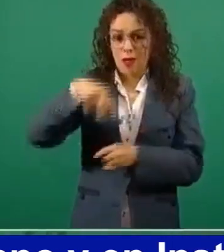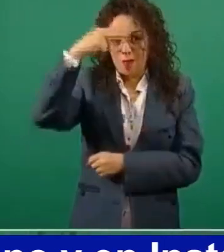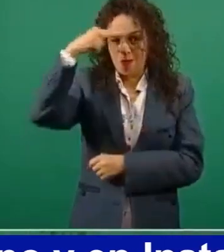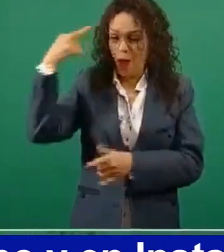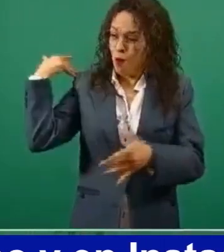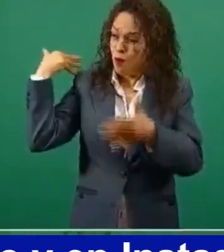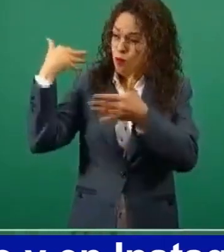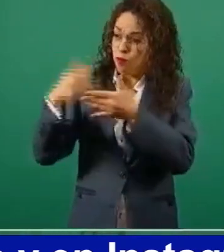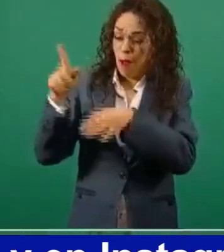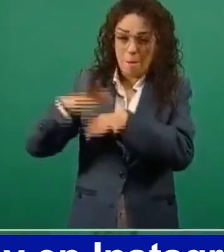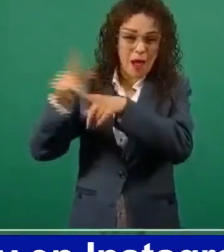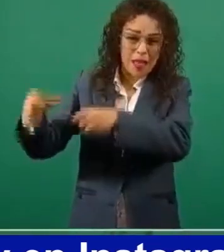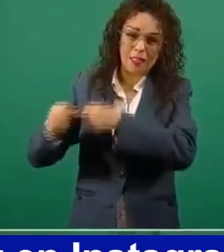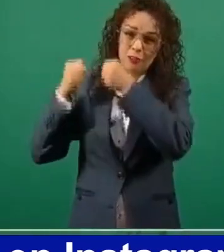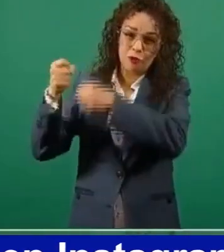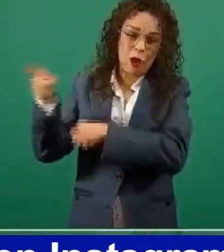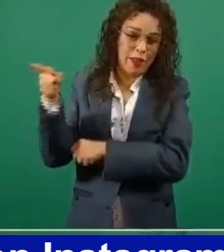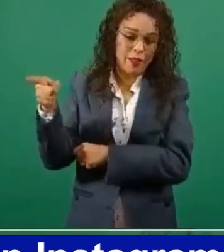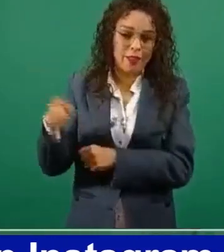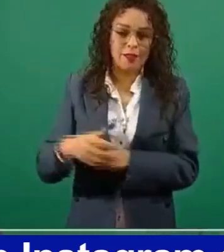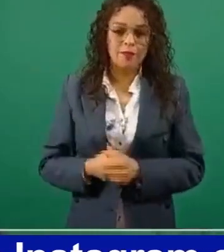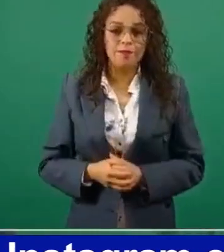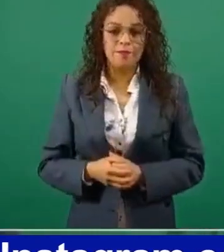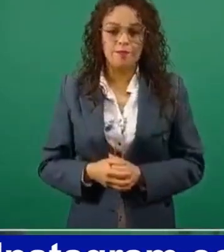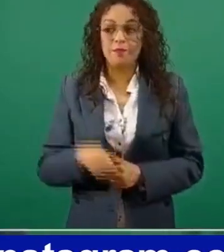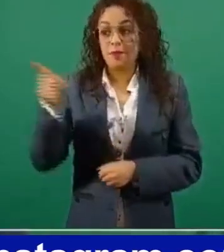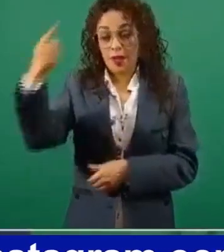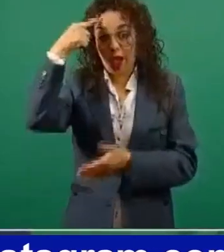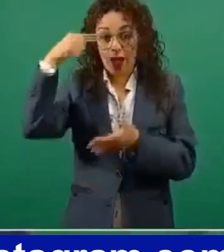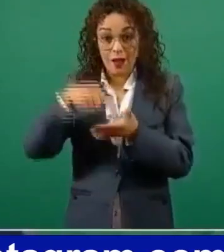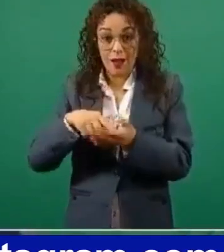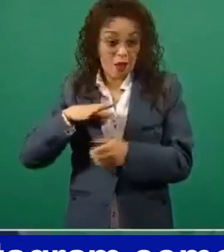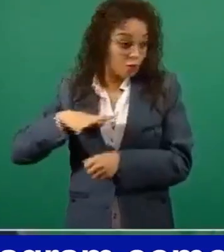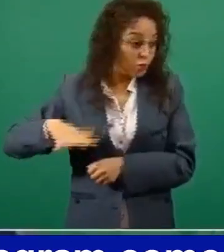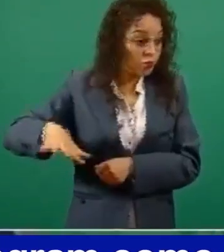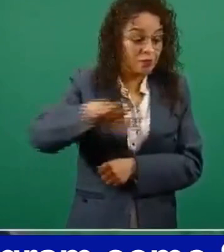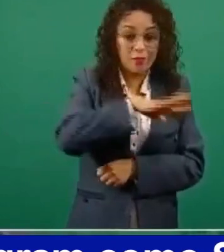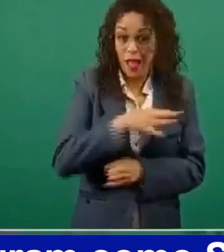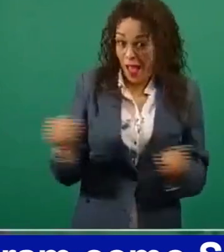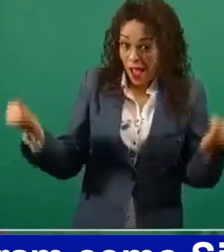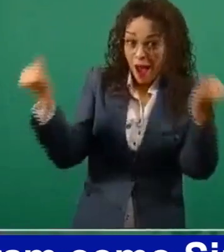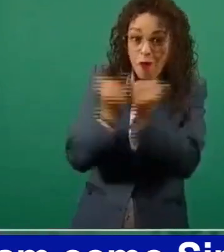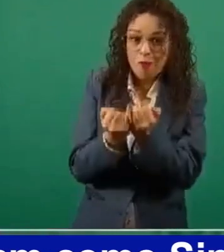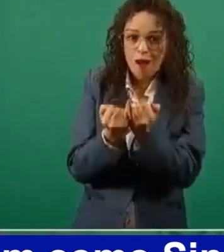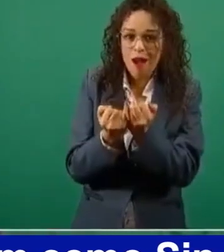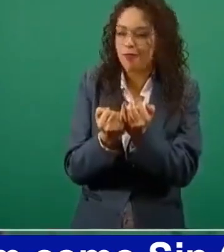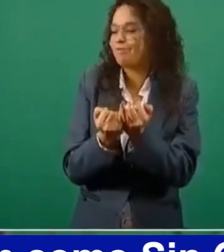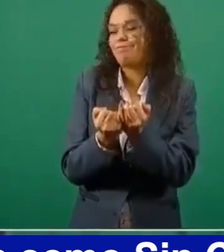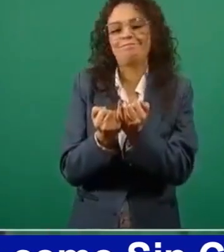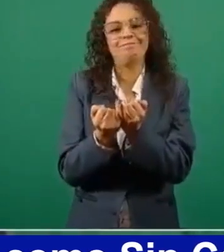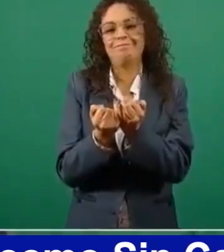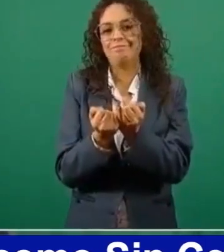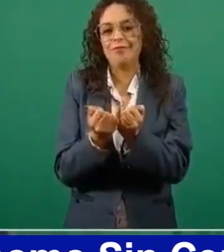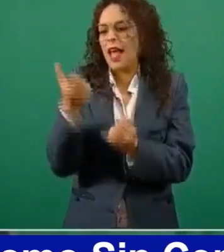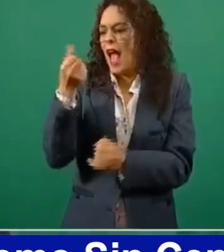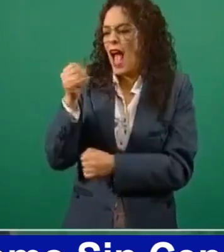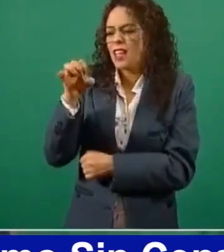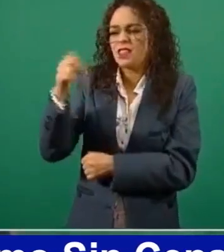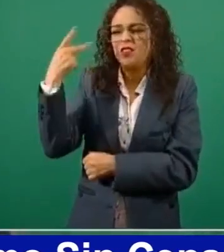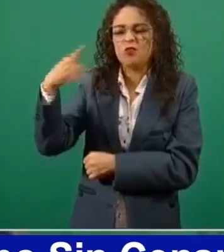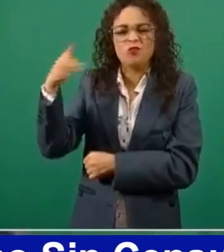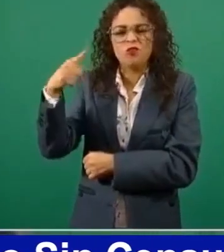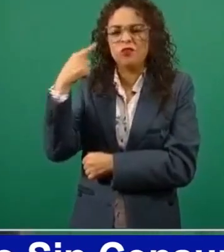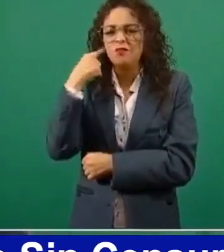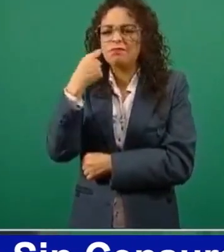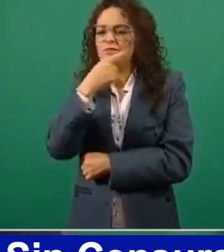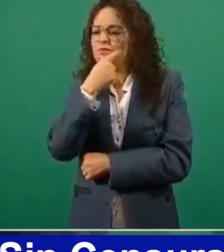todos somos iguales. Así son los conservadores, muy